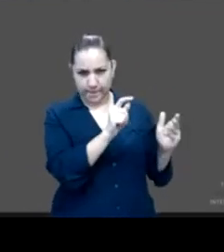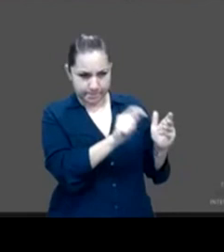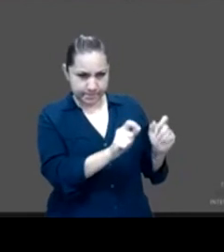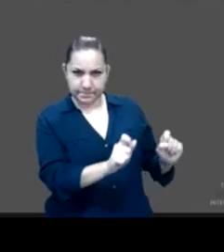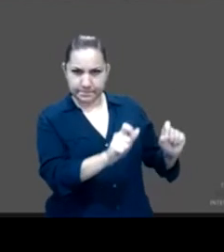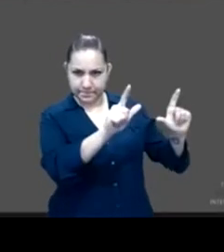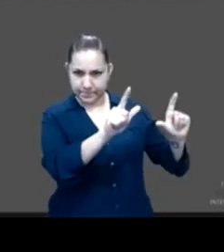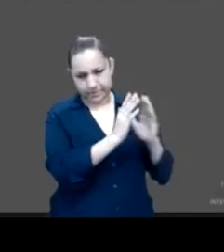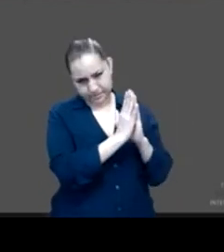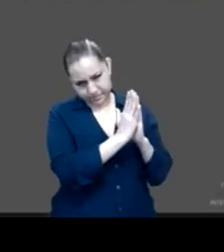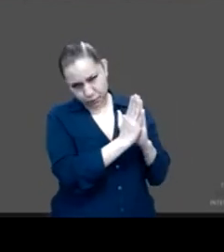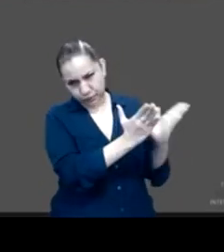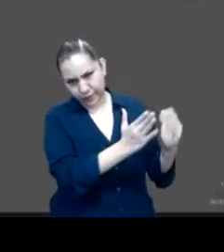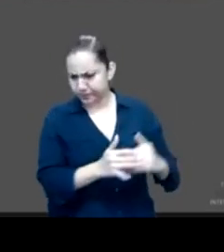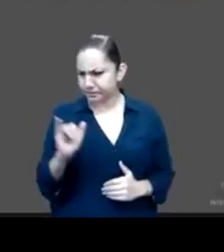se me dio ese detalle.